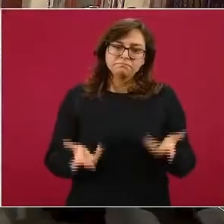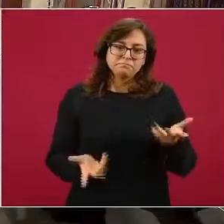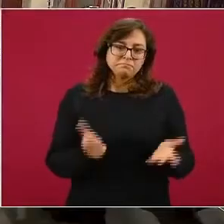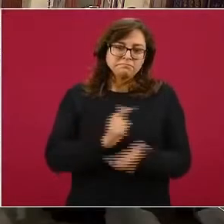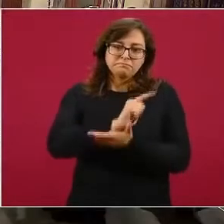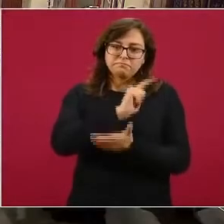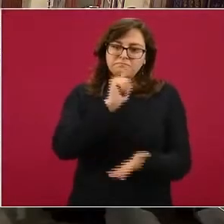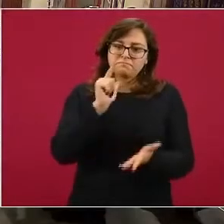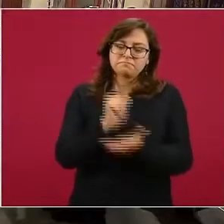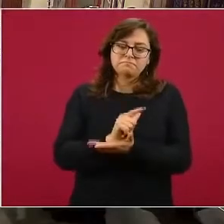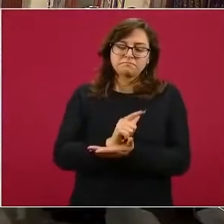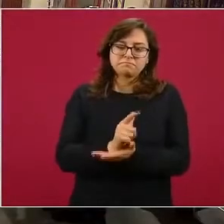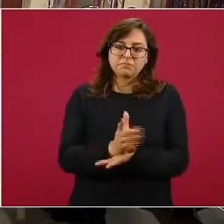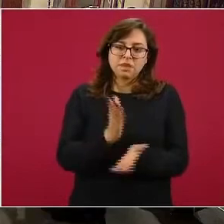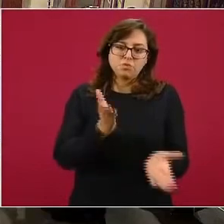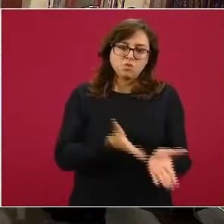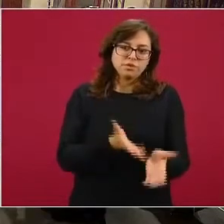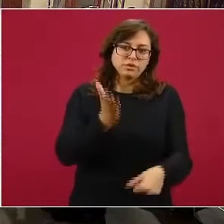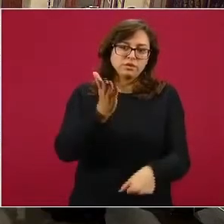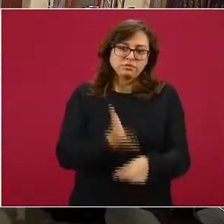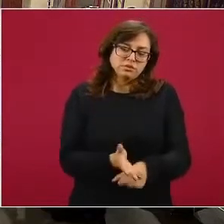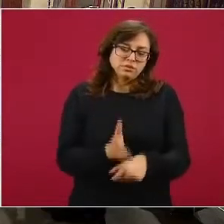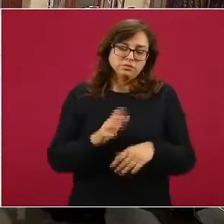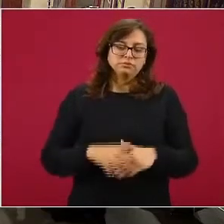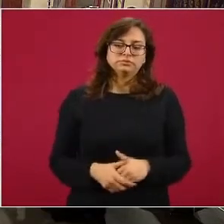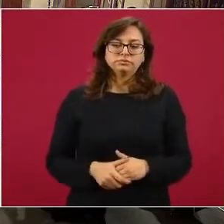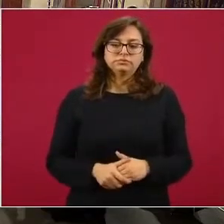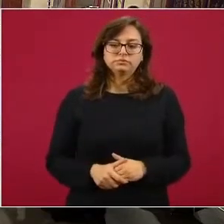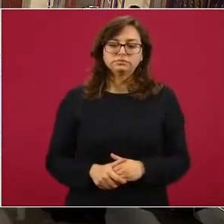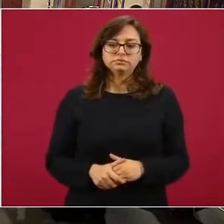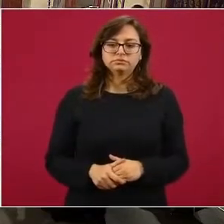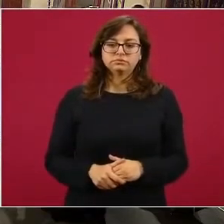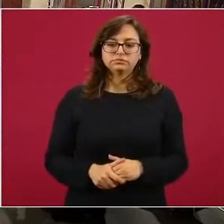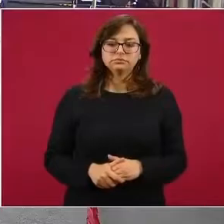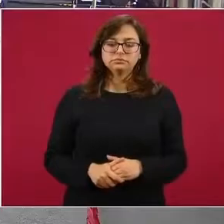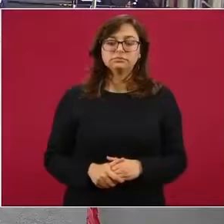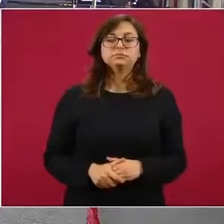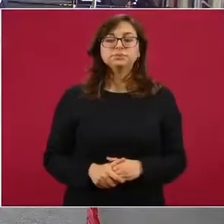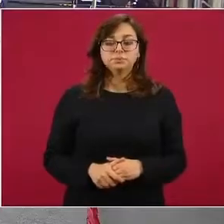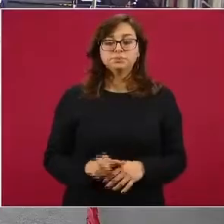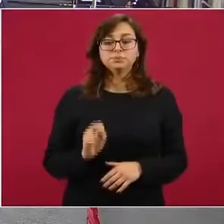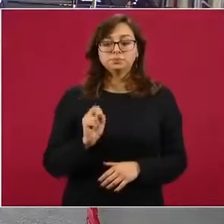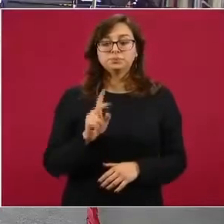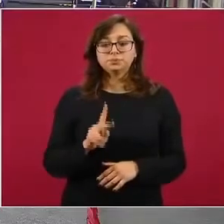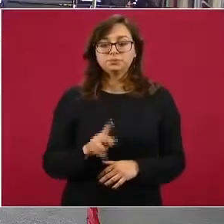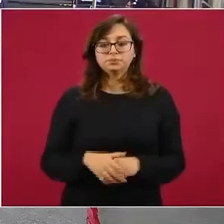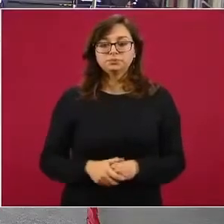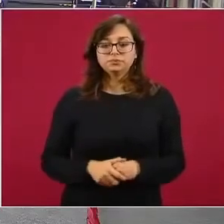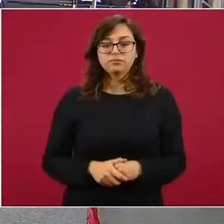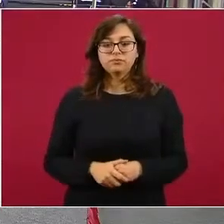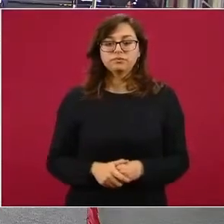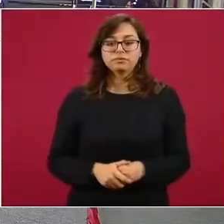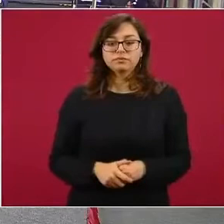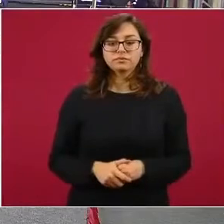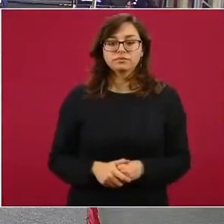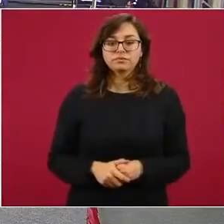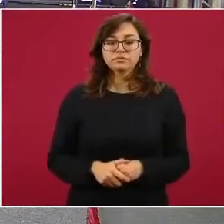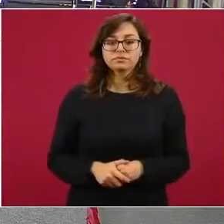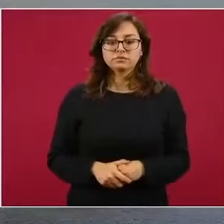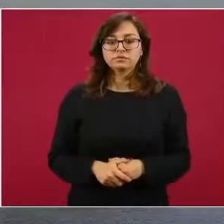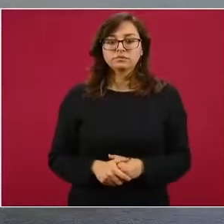ley, donde haya estas actividades anormales. Ok, solamente para no